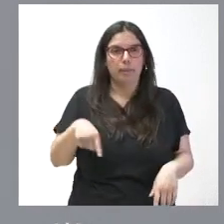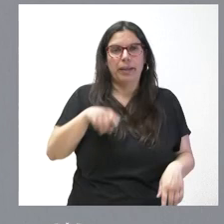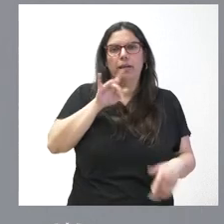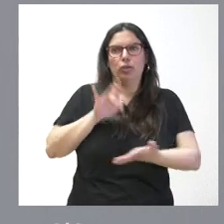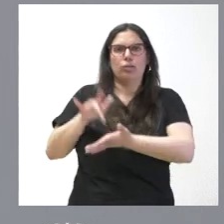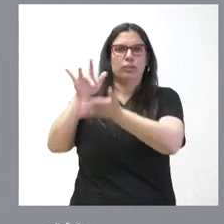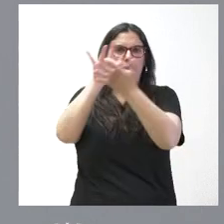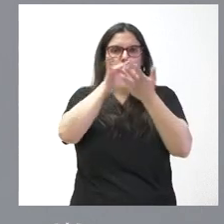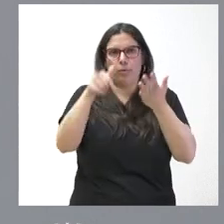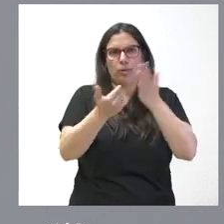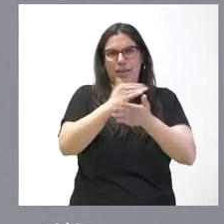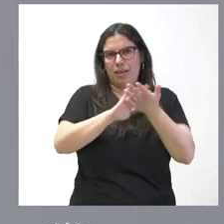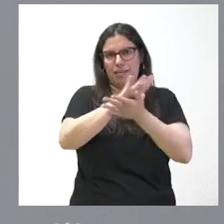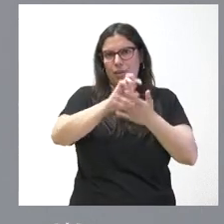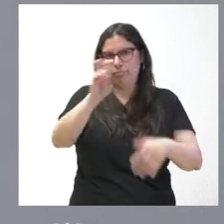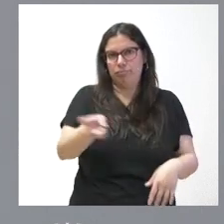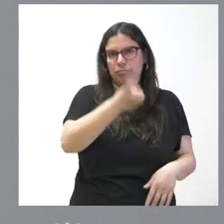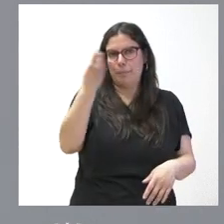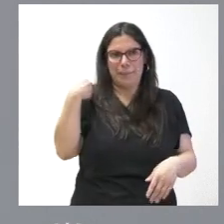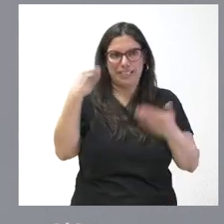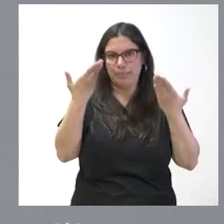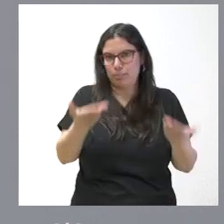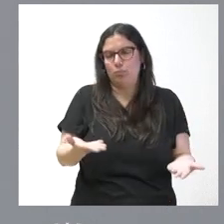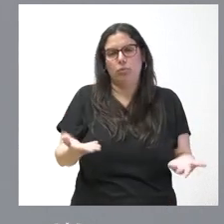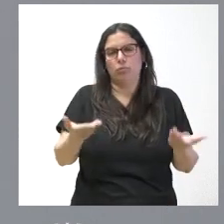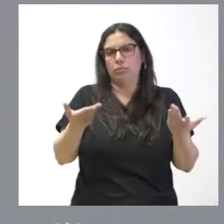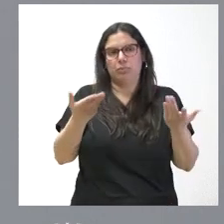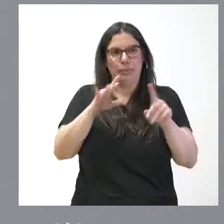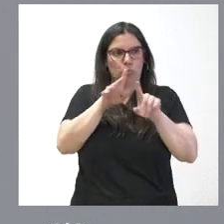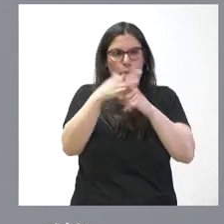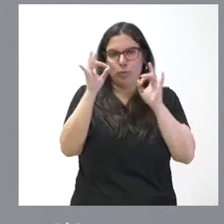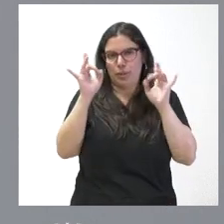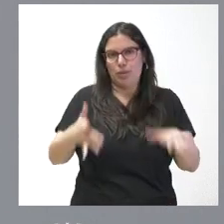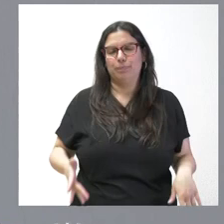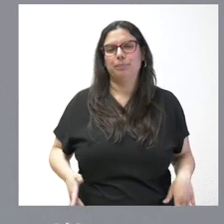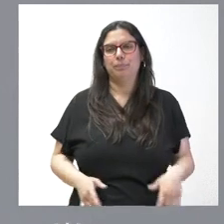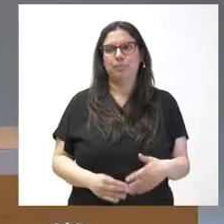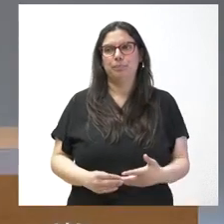en esta misma mañana que tienen una naturaleza muy similar en todos ellos